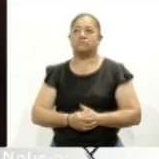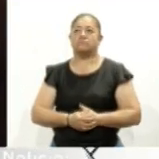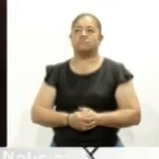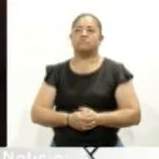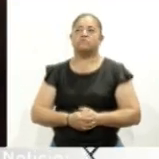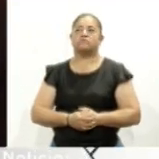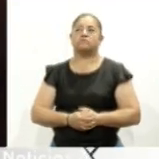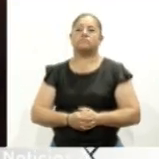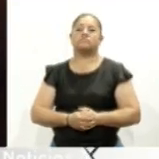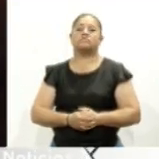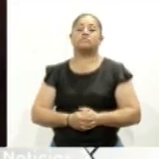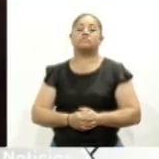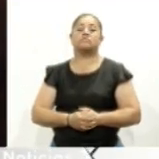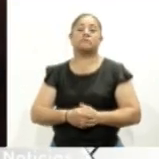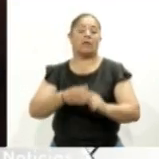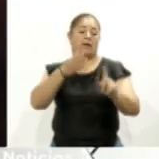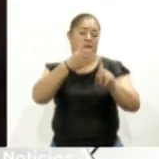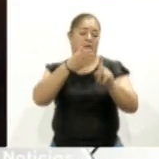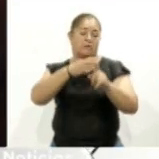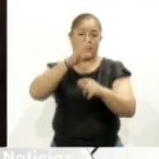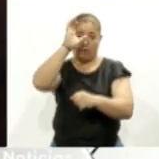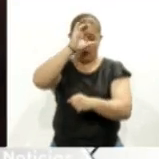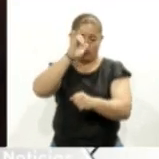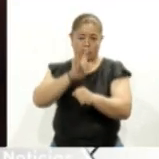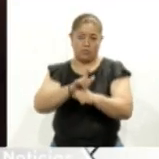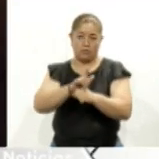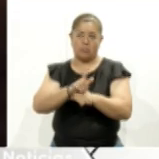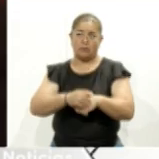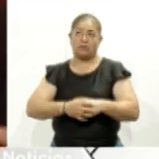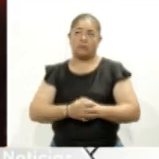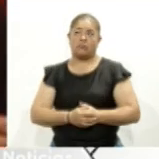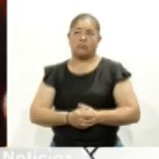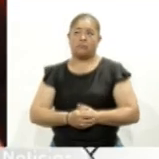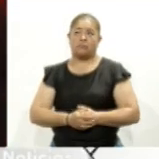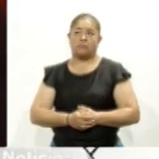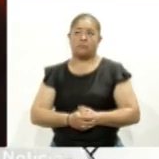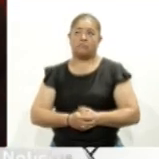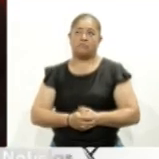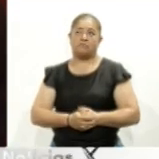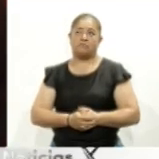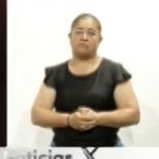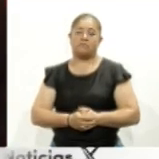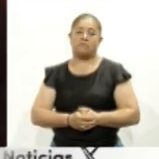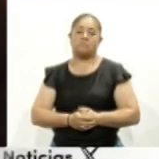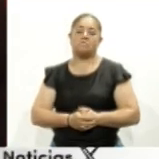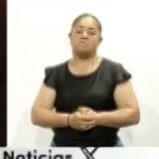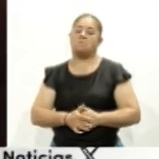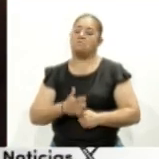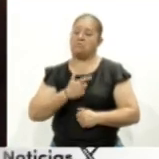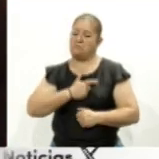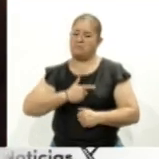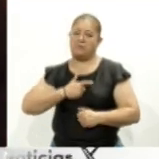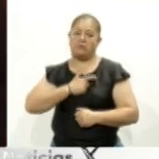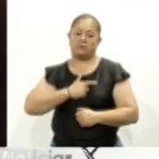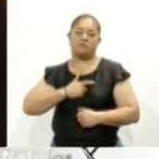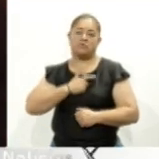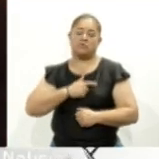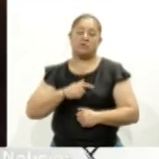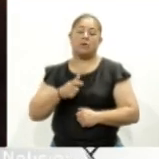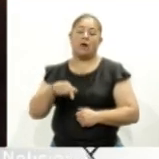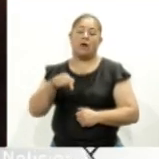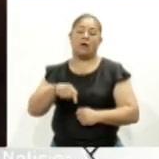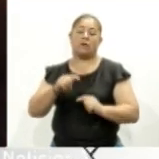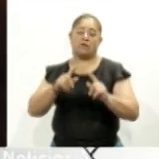En términos de la cultura, me gustaría tener un mayor